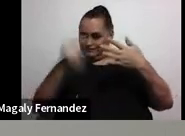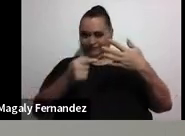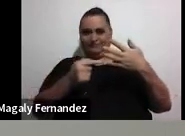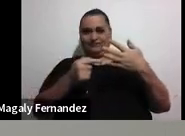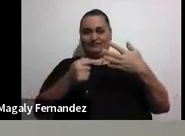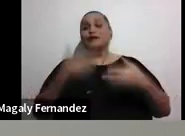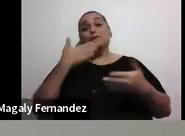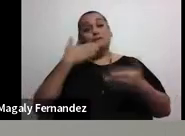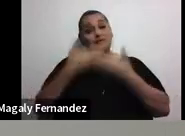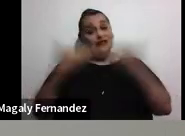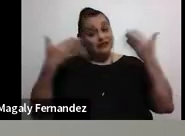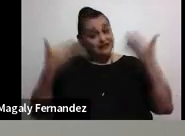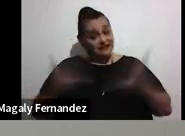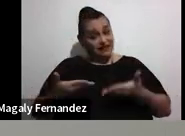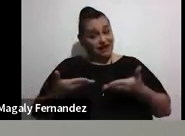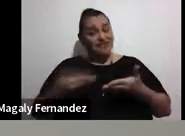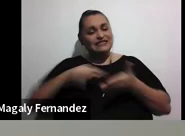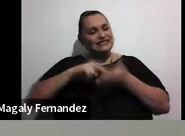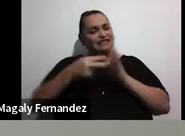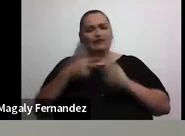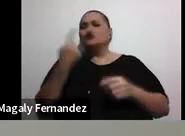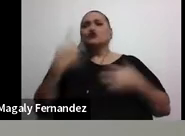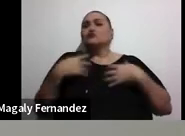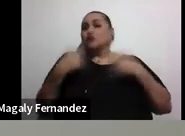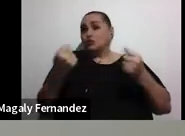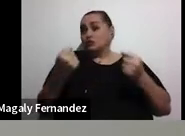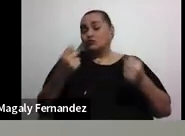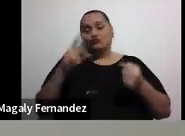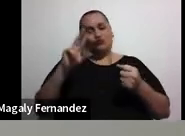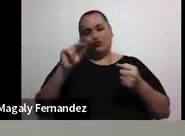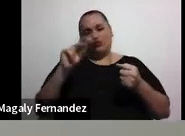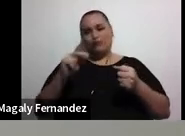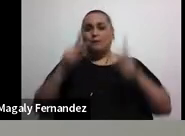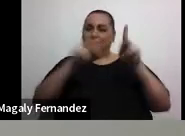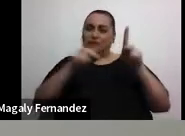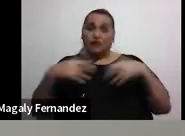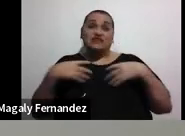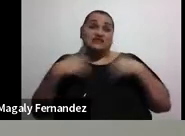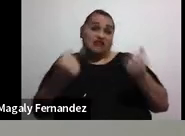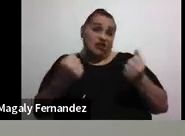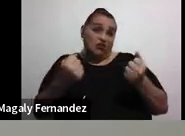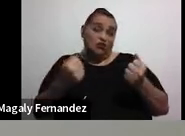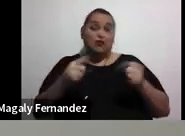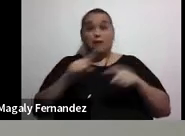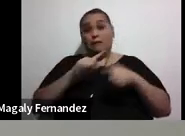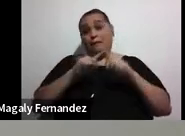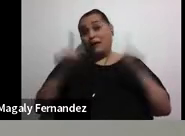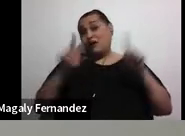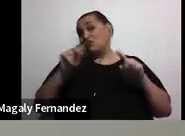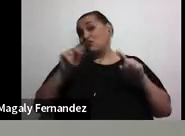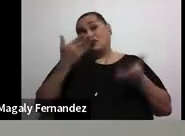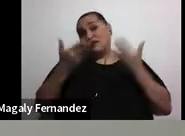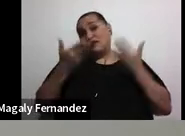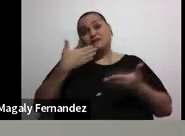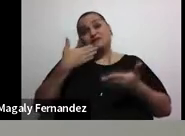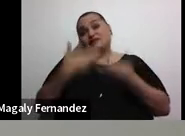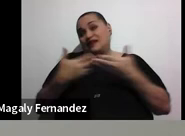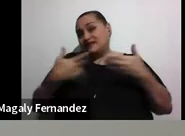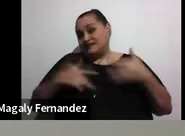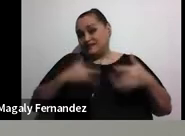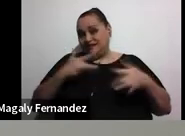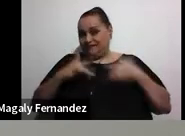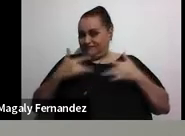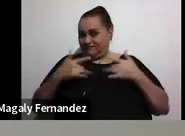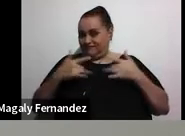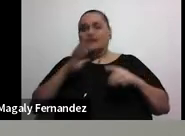el bienestar no es necesariamente solo salud. Hay personas que pueden tener salud, pero no necesariamente tengan bienestar. Y vamos a hablar un poquito de eso.